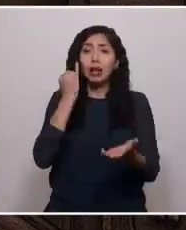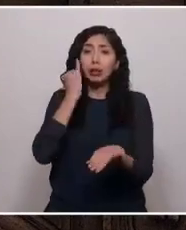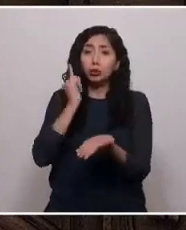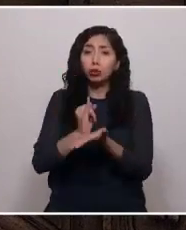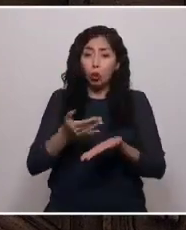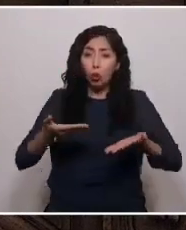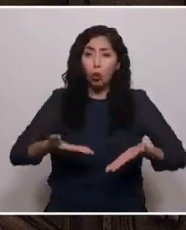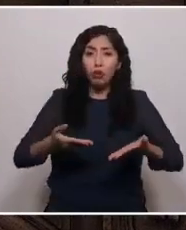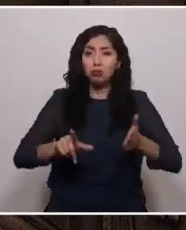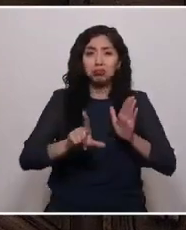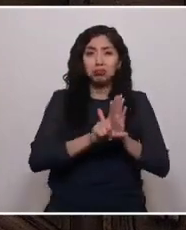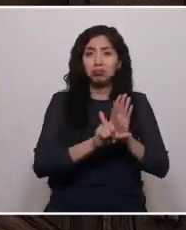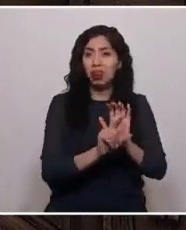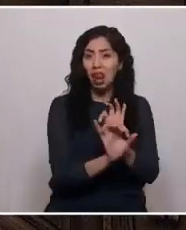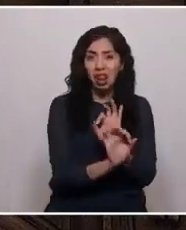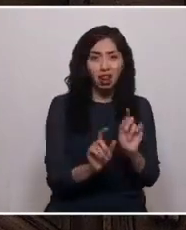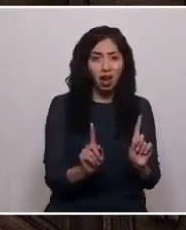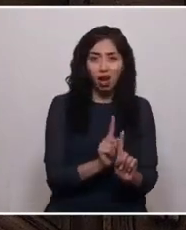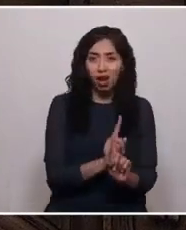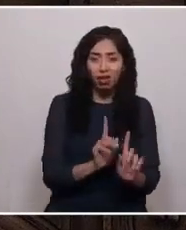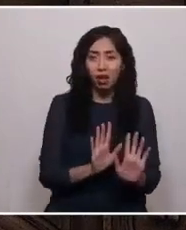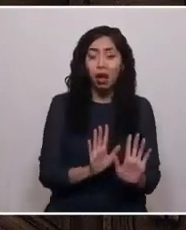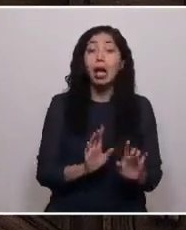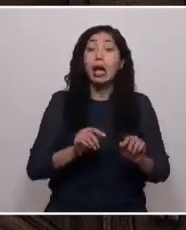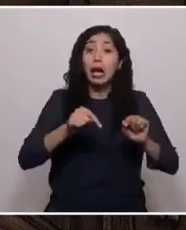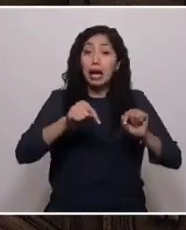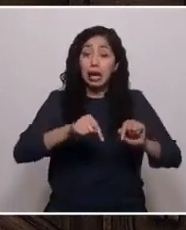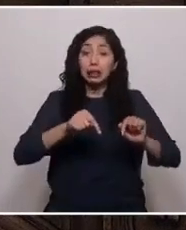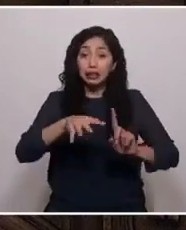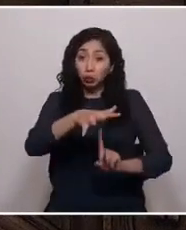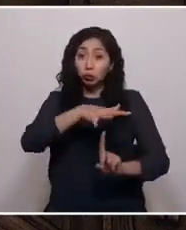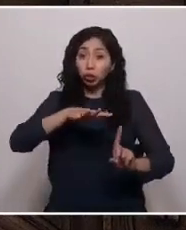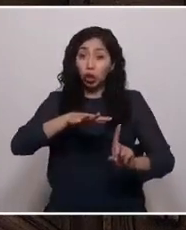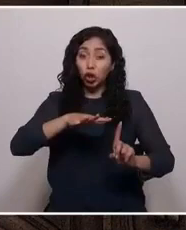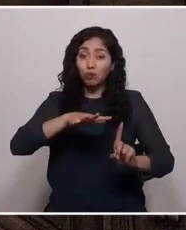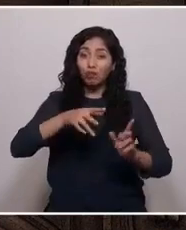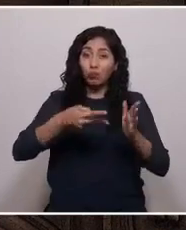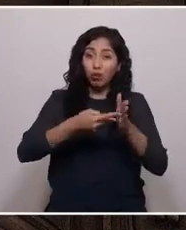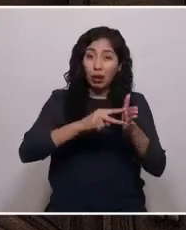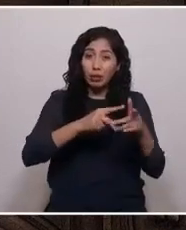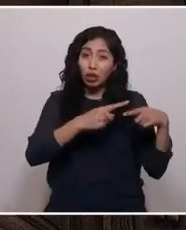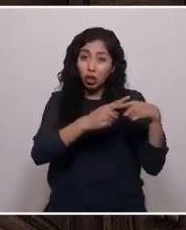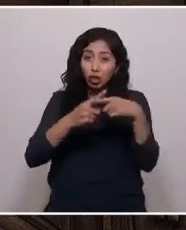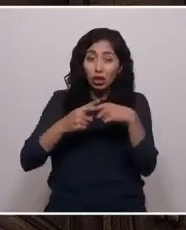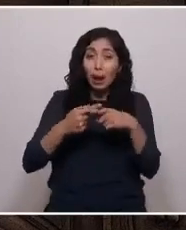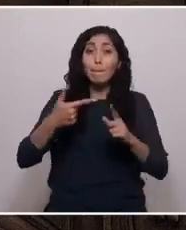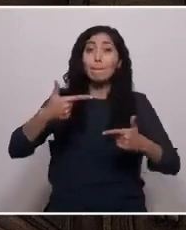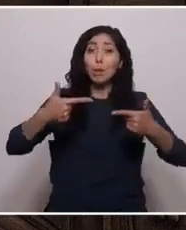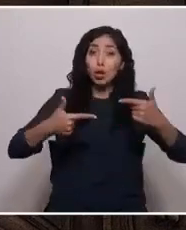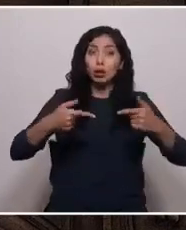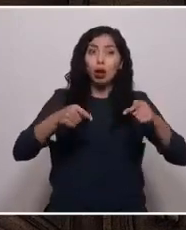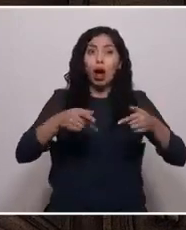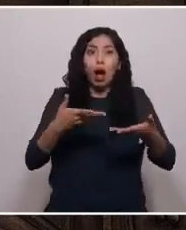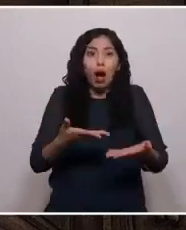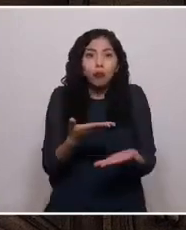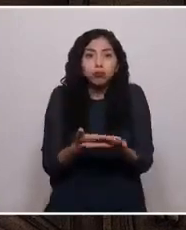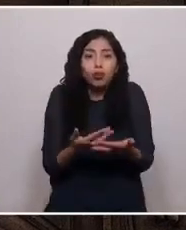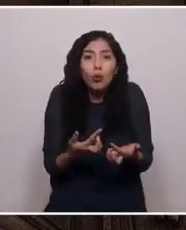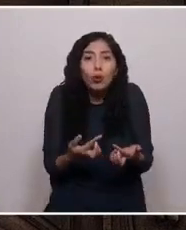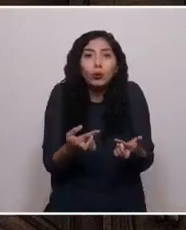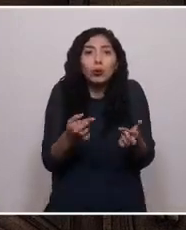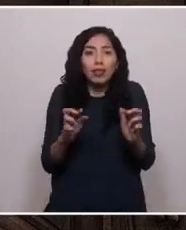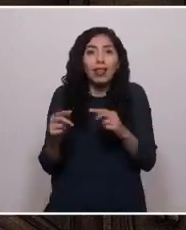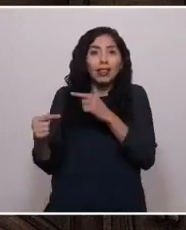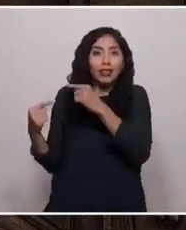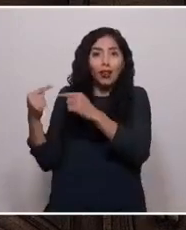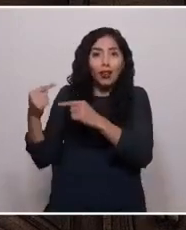ilegítimo. Puesto en este escenario de crisis social y política, emerge la oportunidad histórica de dar por concluido